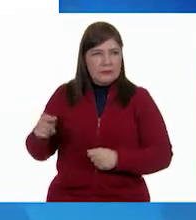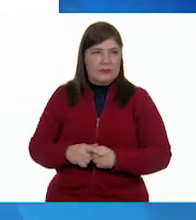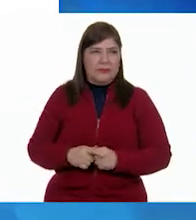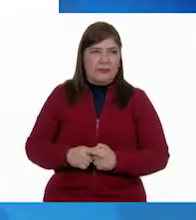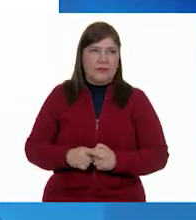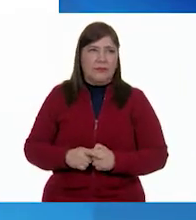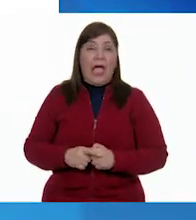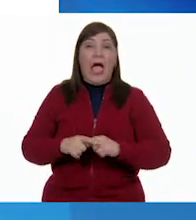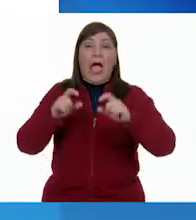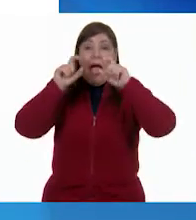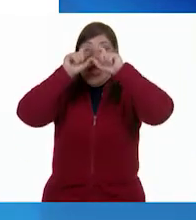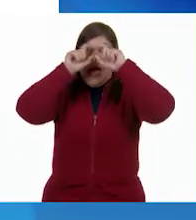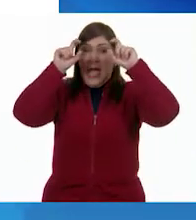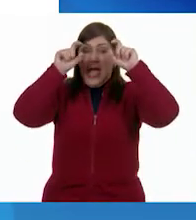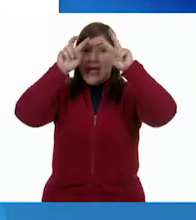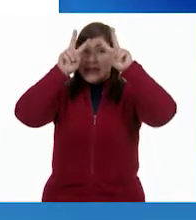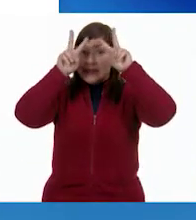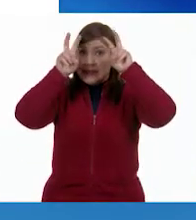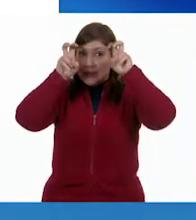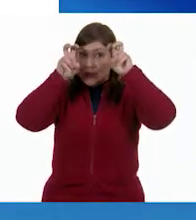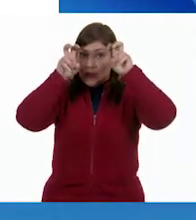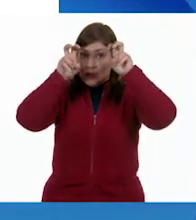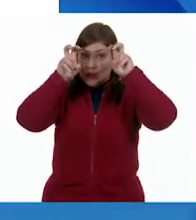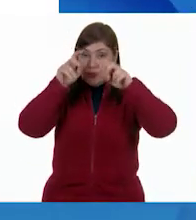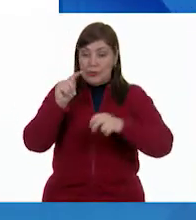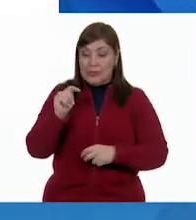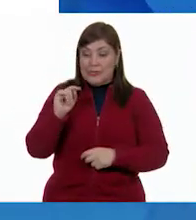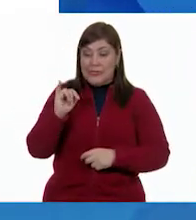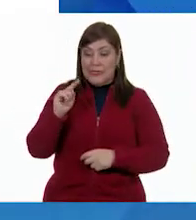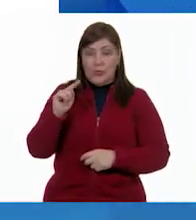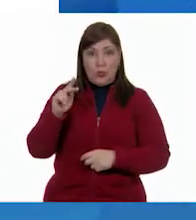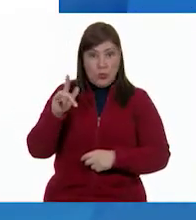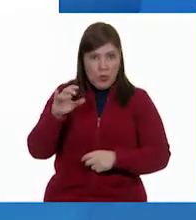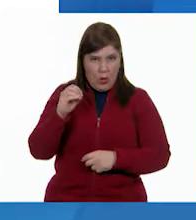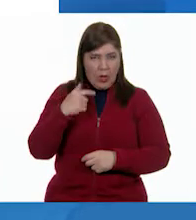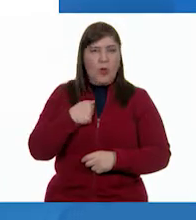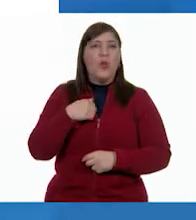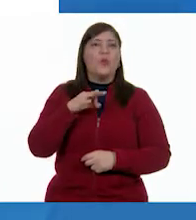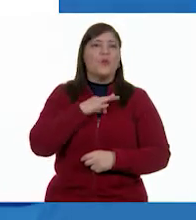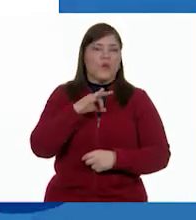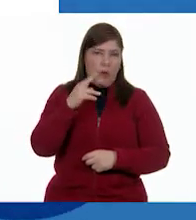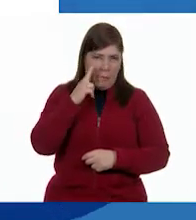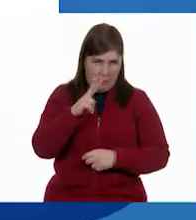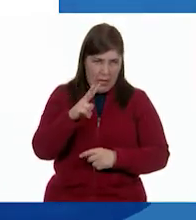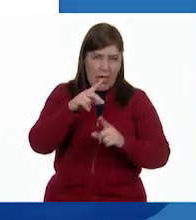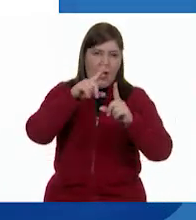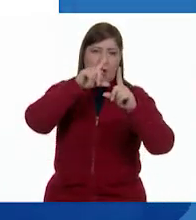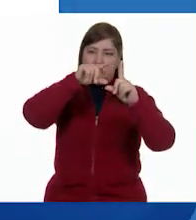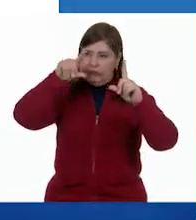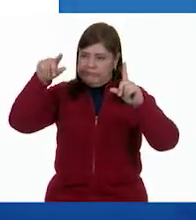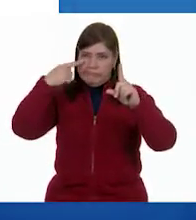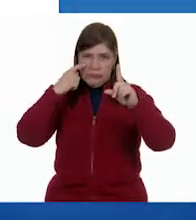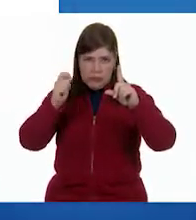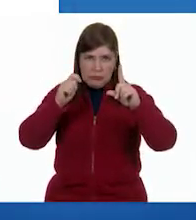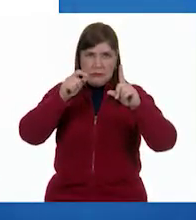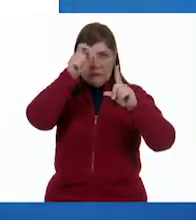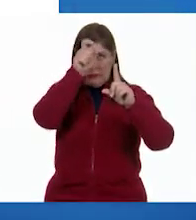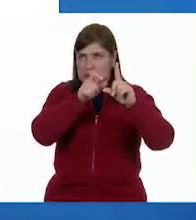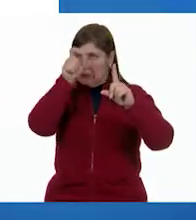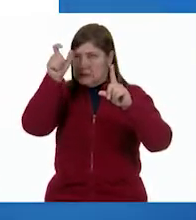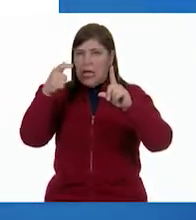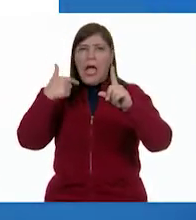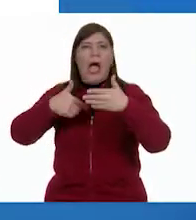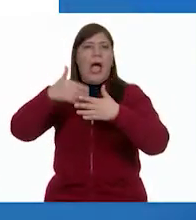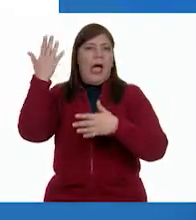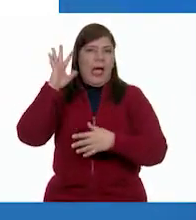Los títulos eran. títulos, exacto. Podemos ver las gráficas de barra. Yo sé que ustedes las conocen porque hemos estado trabajando con